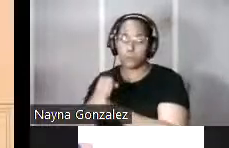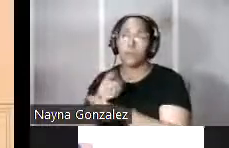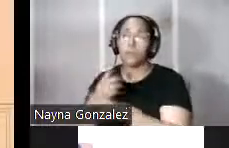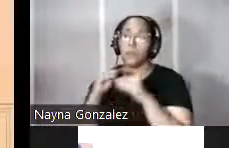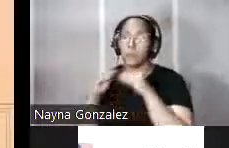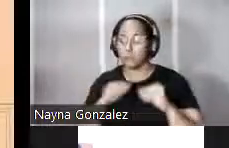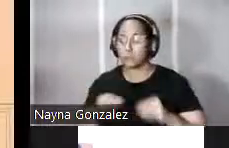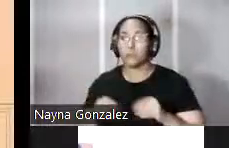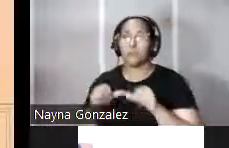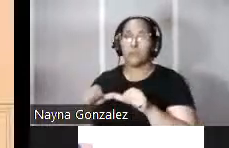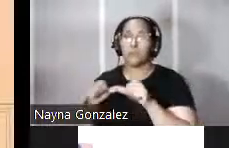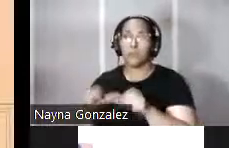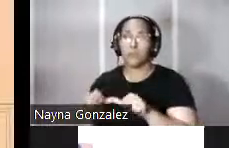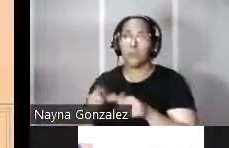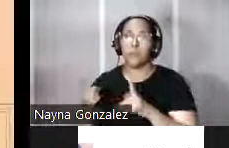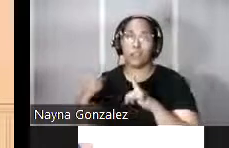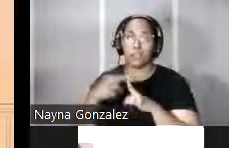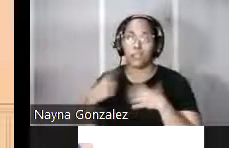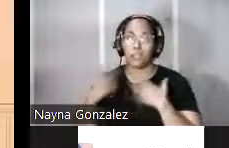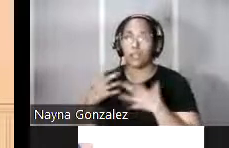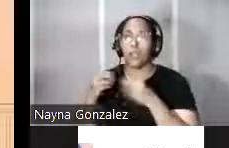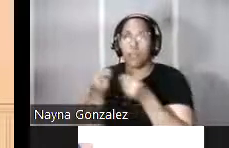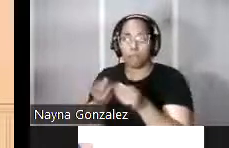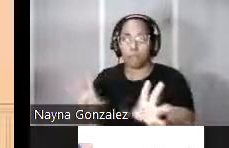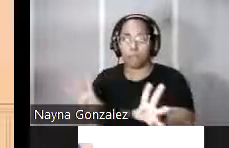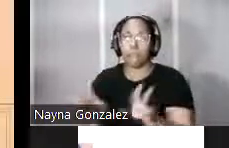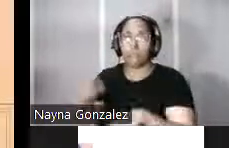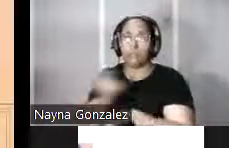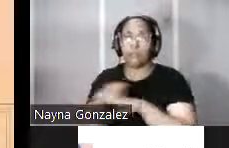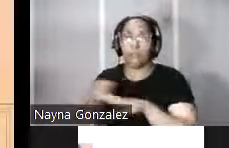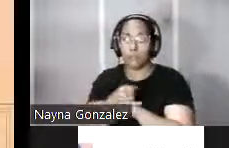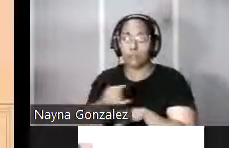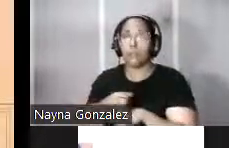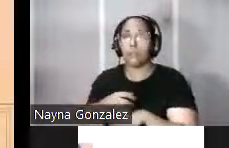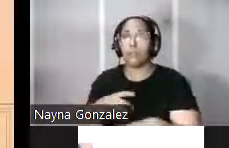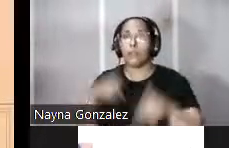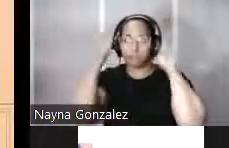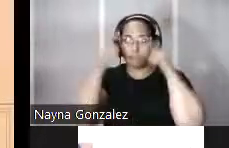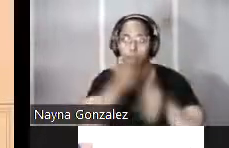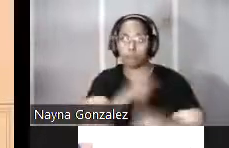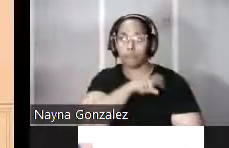existentes continuó hasta la pérdida de la isla por parte de la corona española